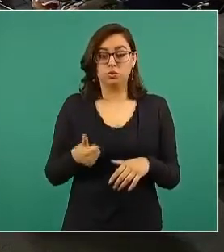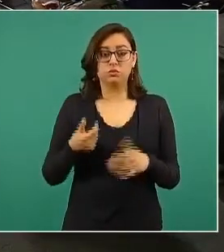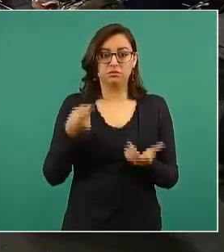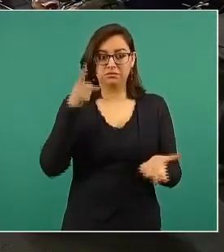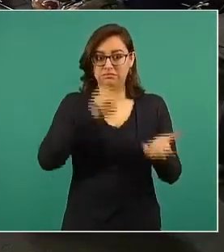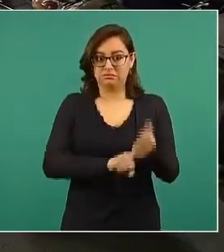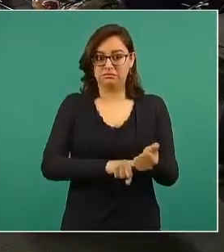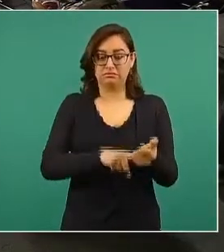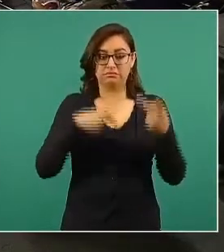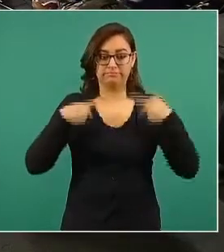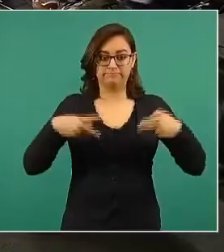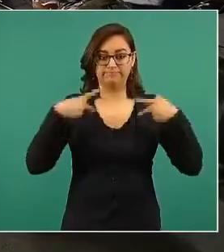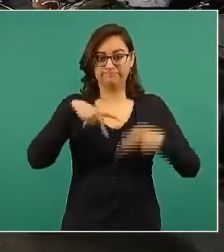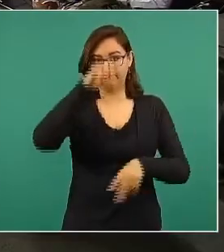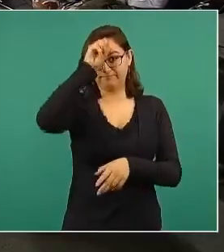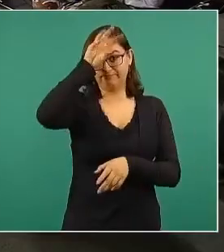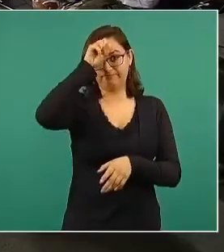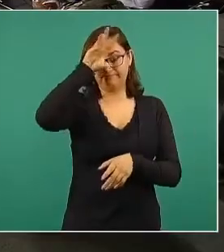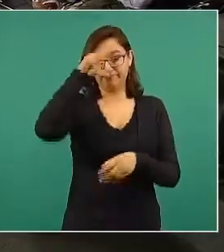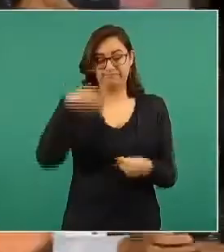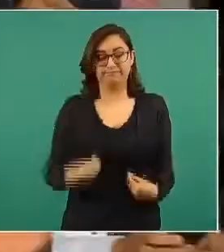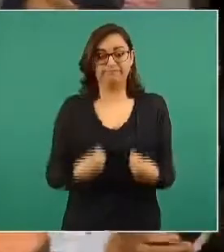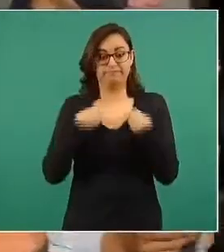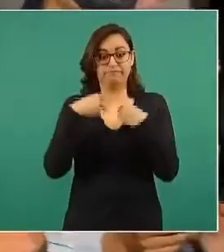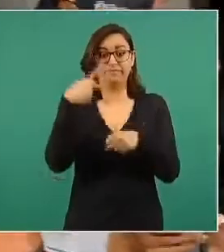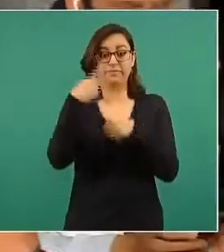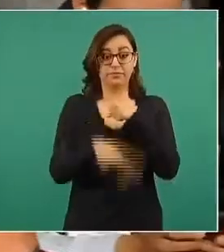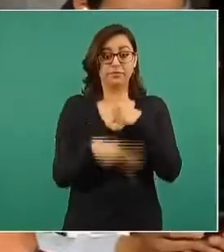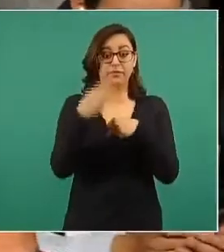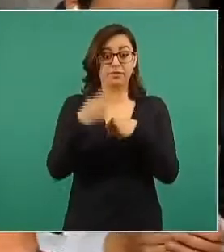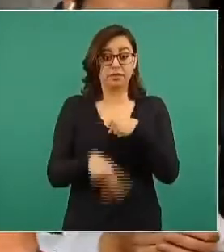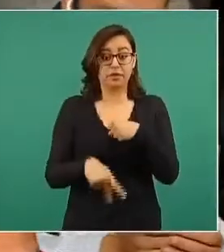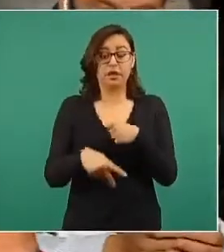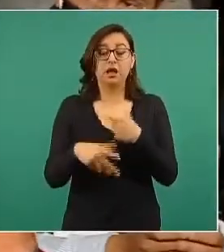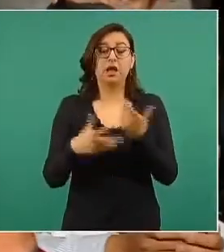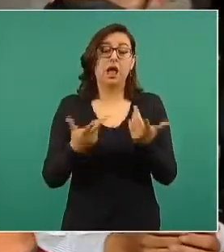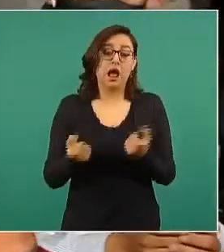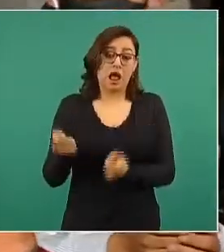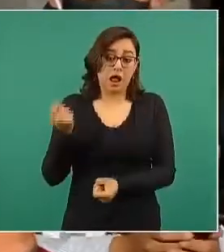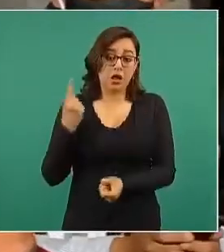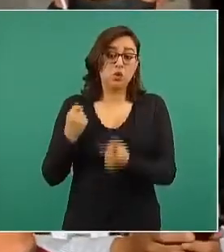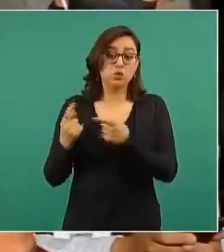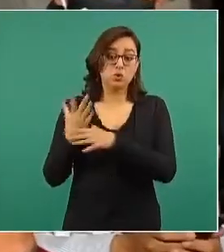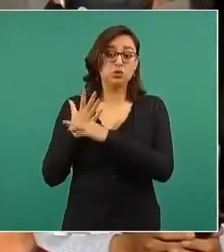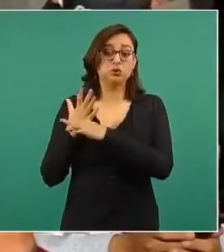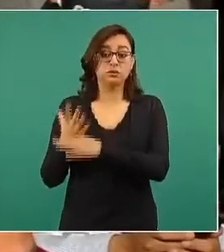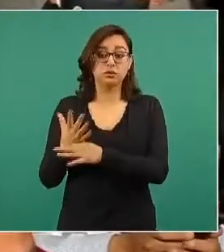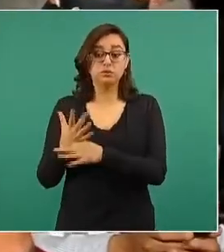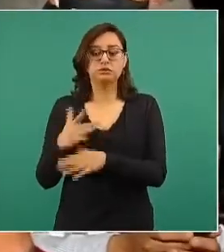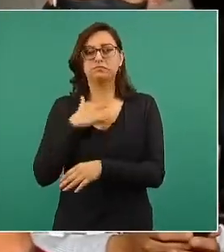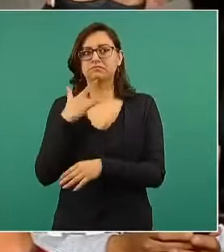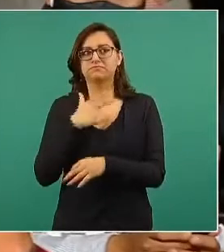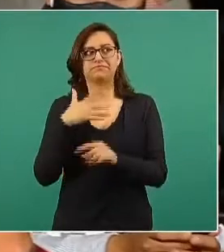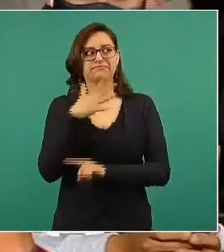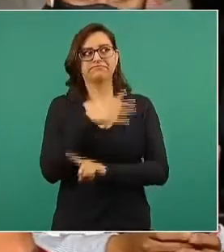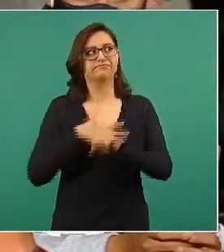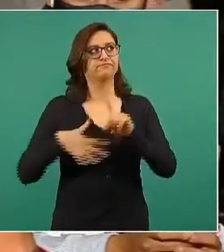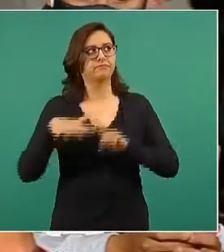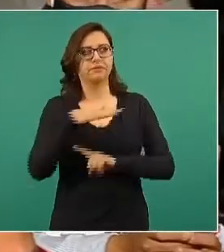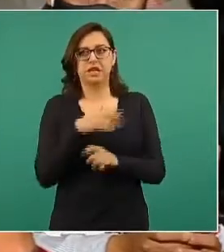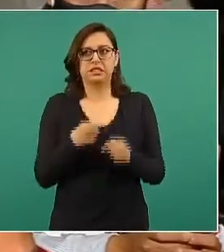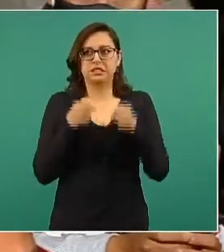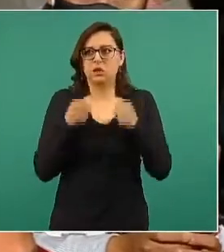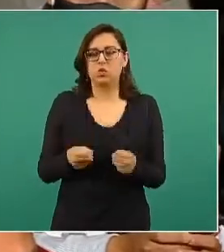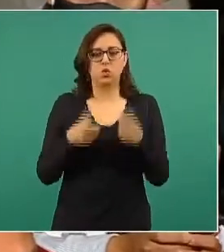en riesgo la vida de los mineros. De hecho, lo que dicen algunos es que ya habían comentado en varias ocasiones que consideraban que no tenían las condiciones para